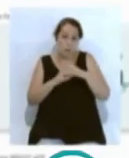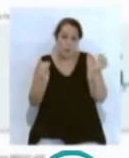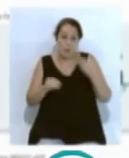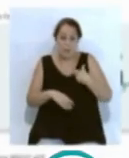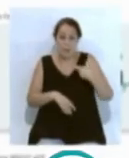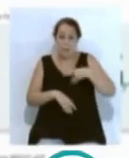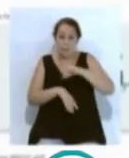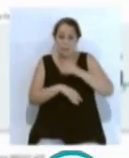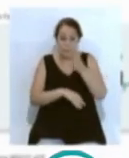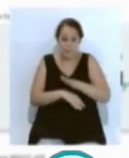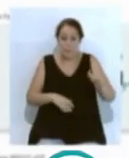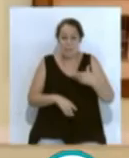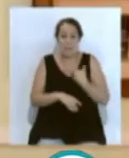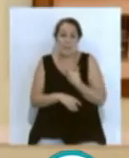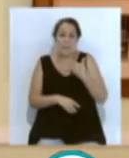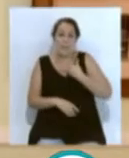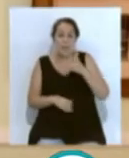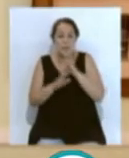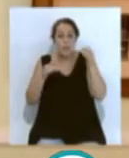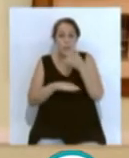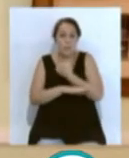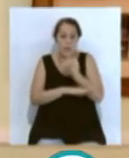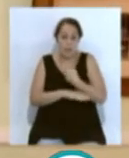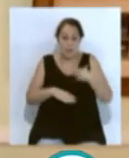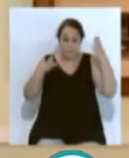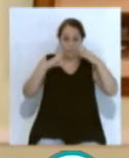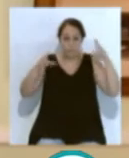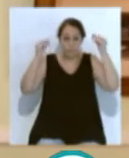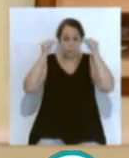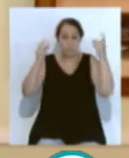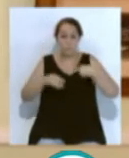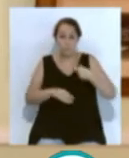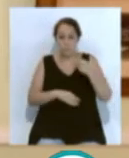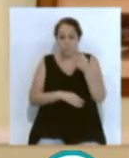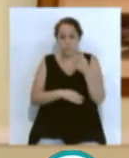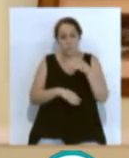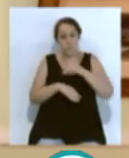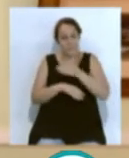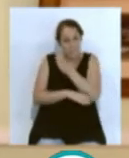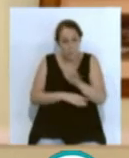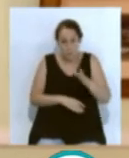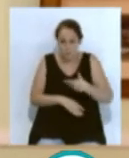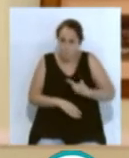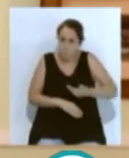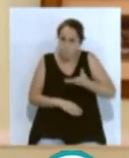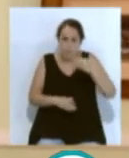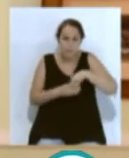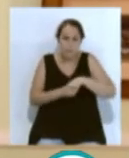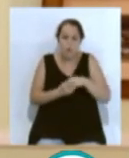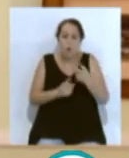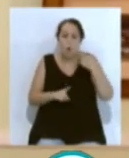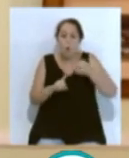Primaria. La enfermería pediátrica puede jugar un papel fundamental en el control de la pandemia. Realizaría triaje,